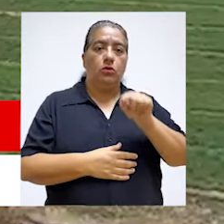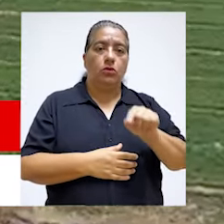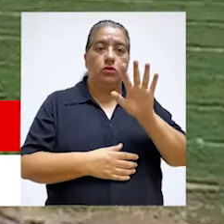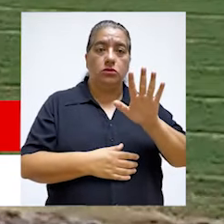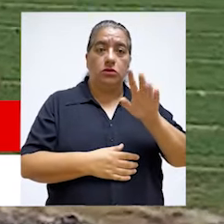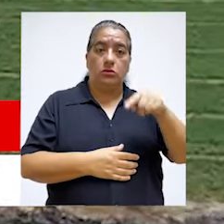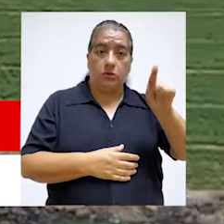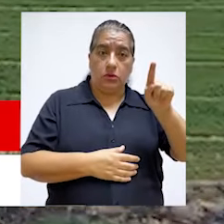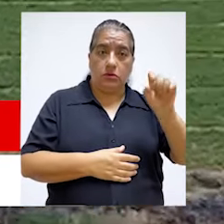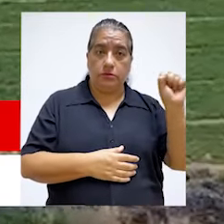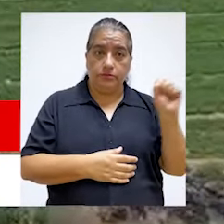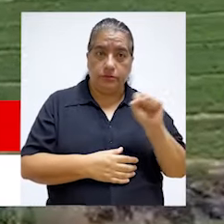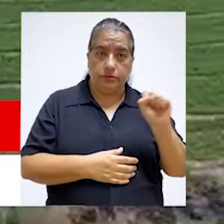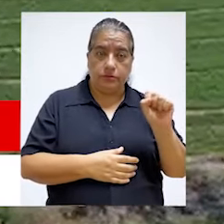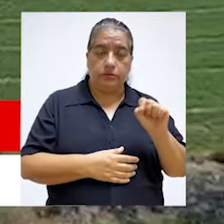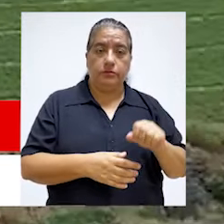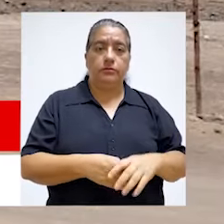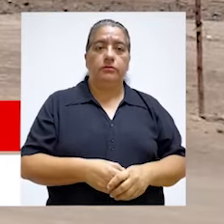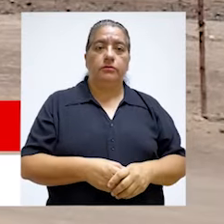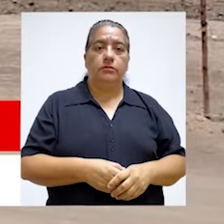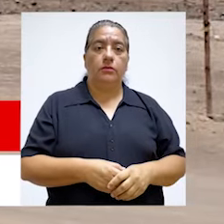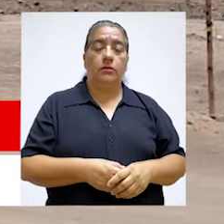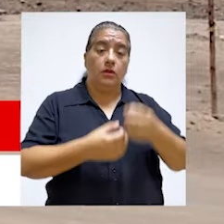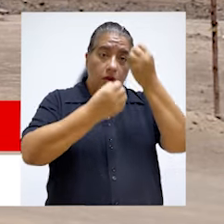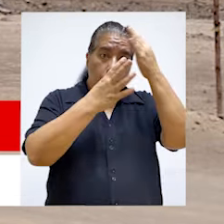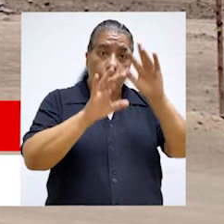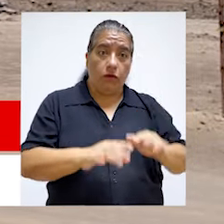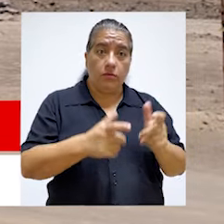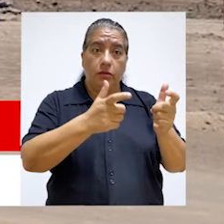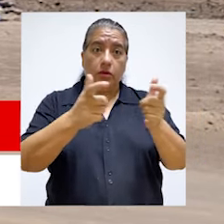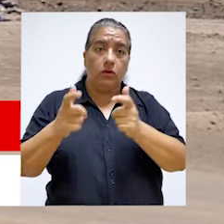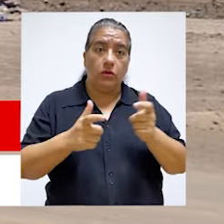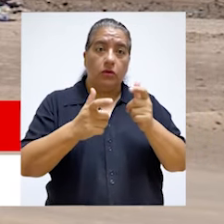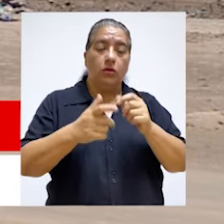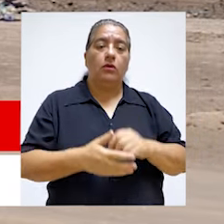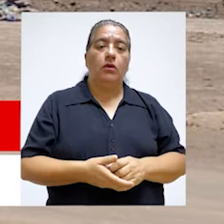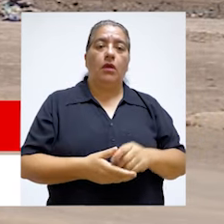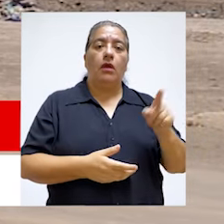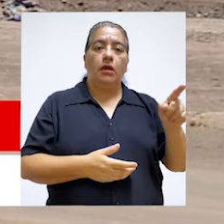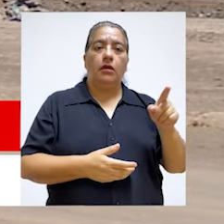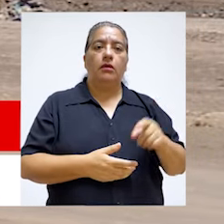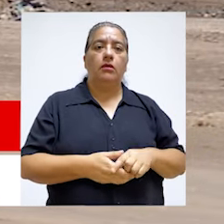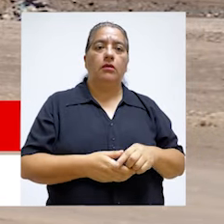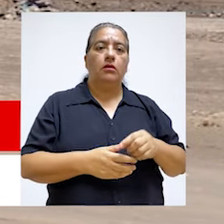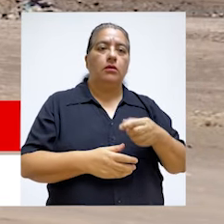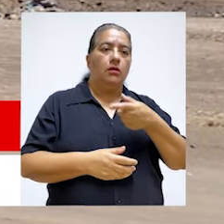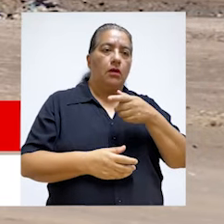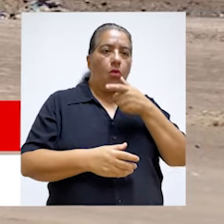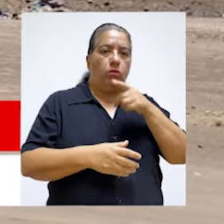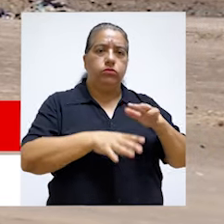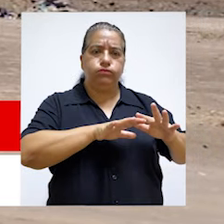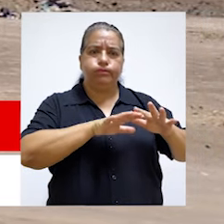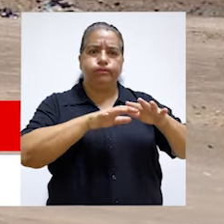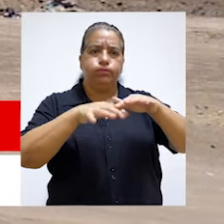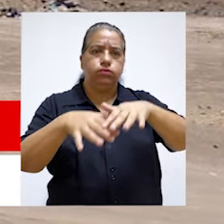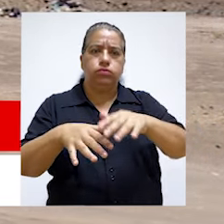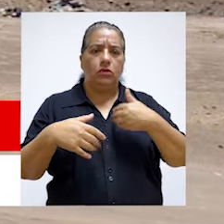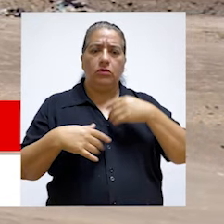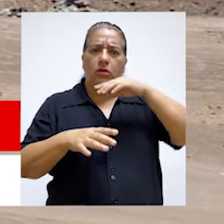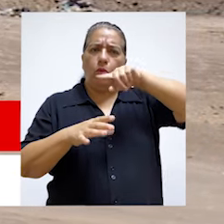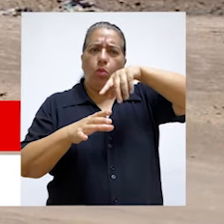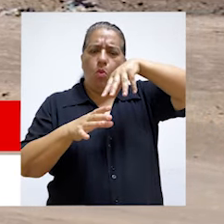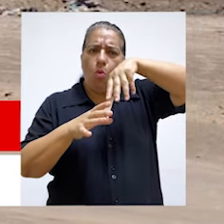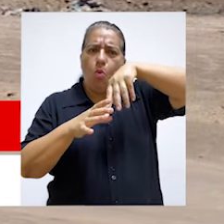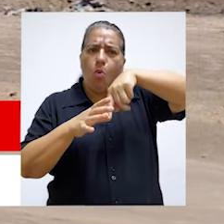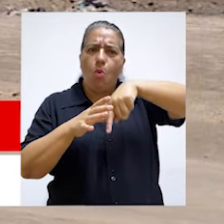valorizado en más de 5.5 millones de soles. De acuerdo a nuestro informe de control, el buzón en el cual desembocará toda